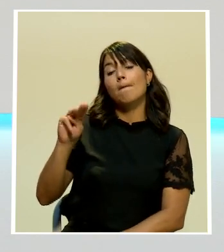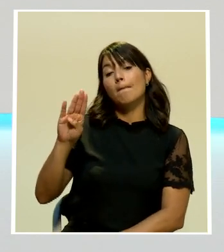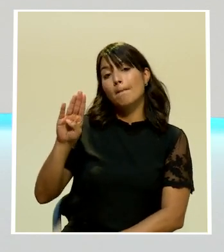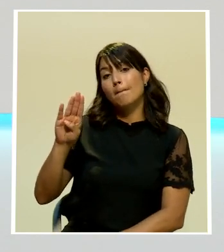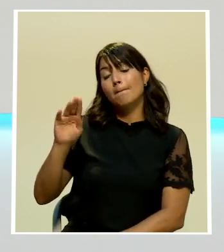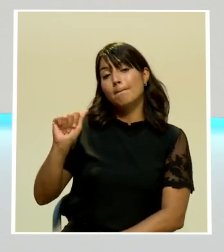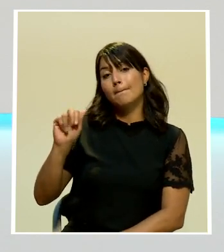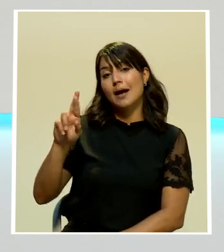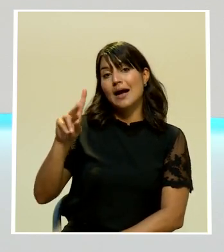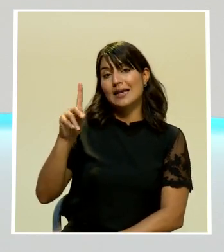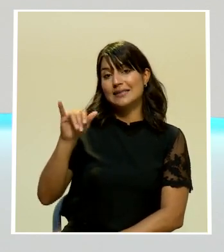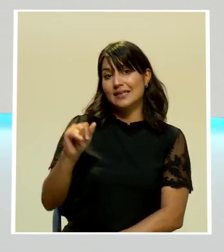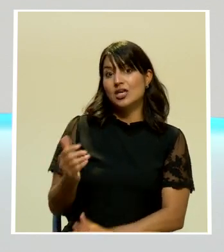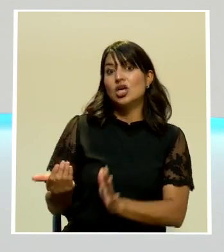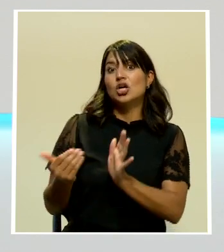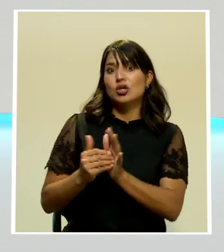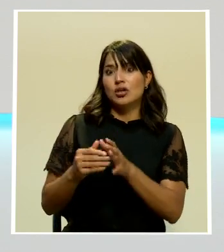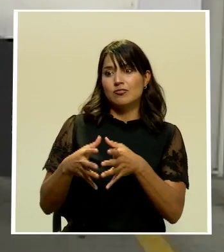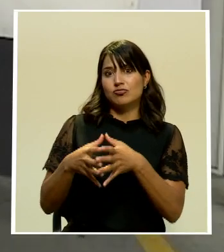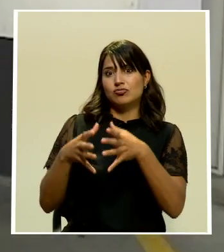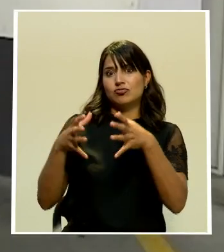contra el coronavirus